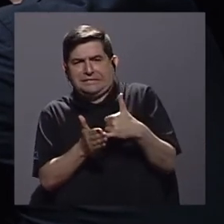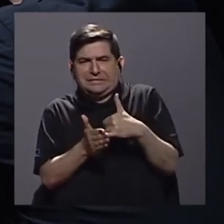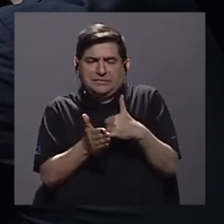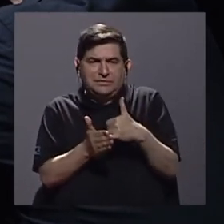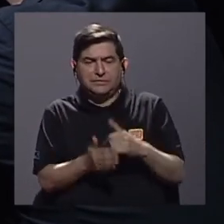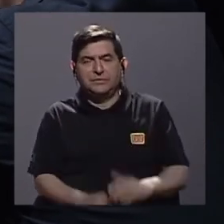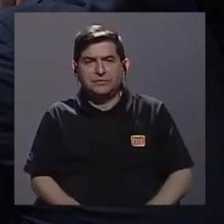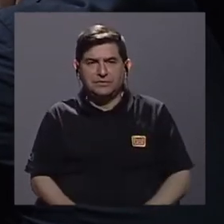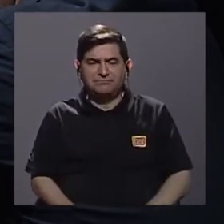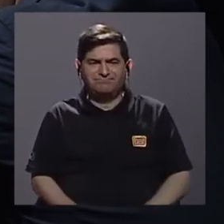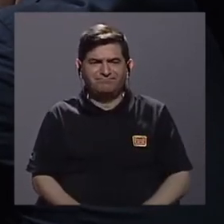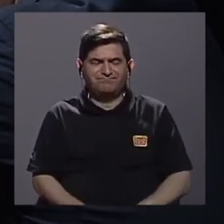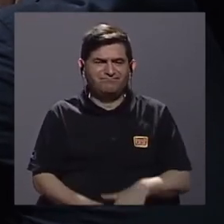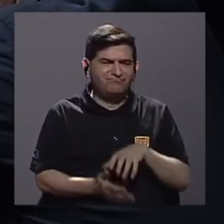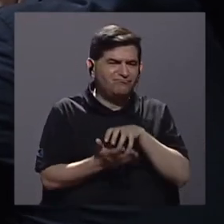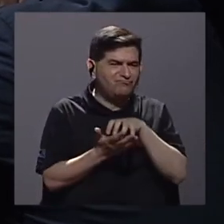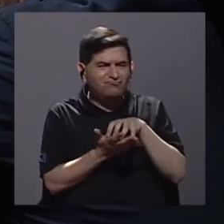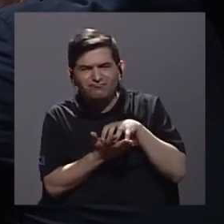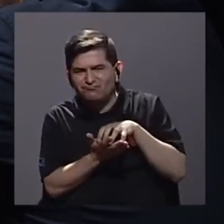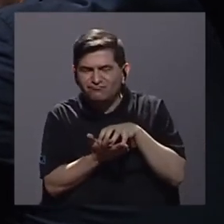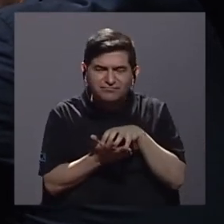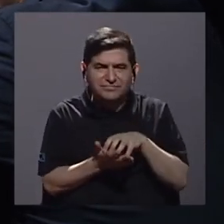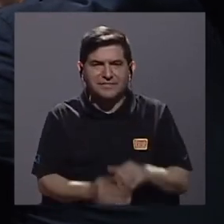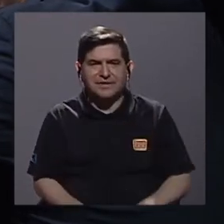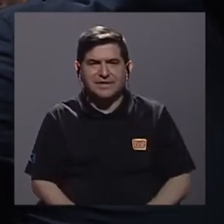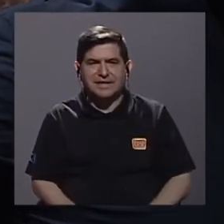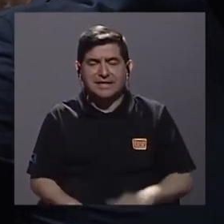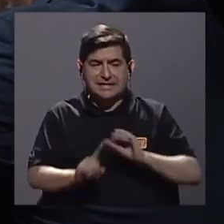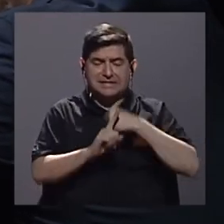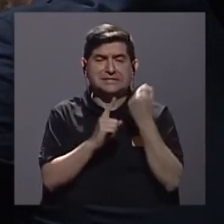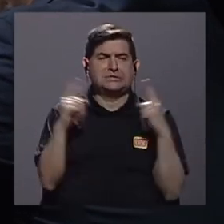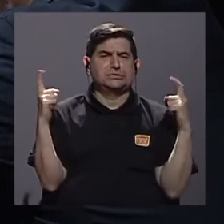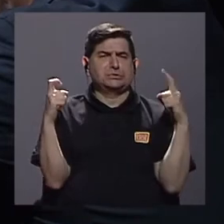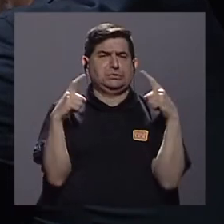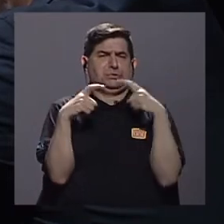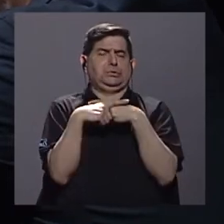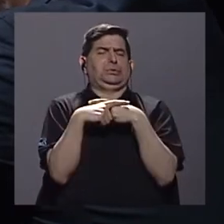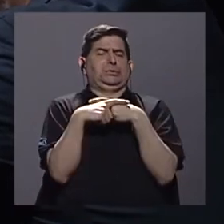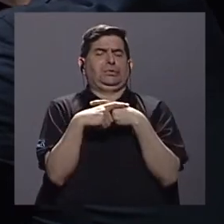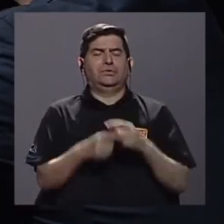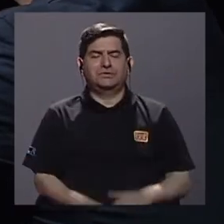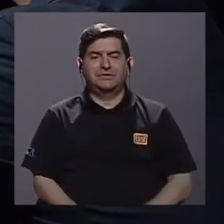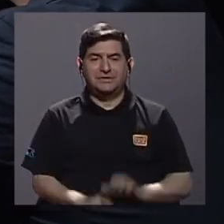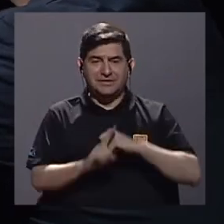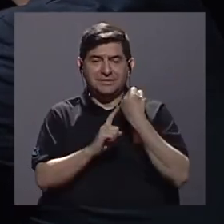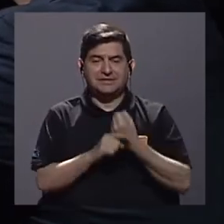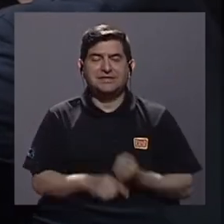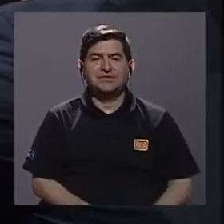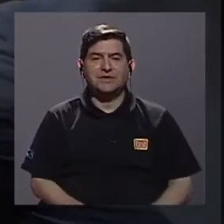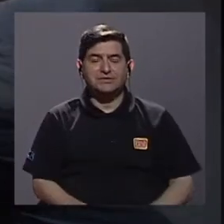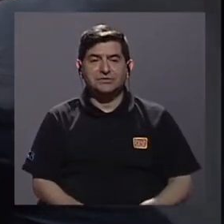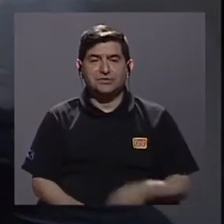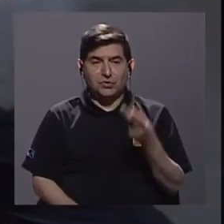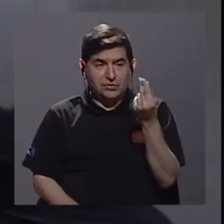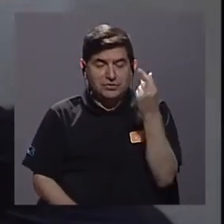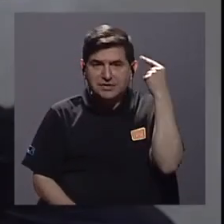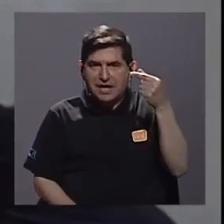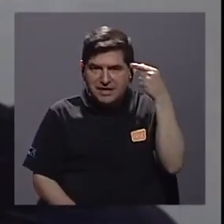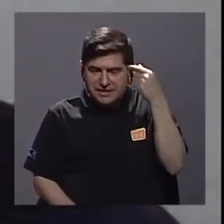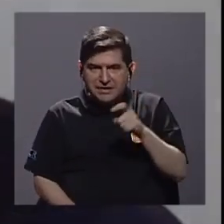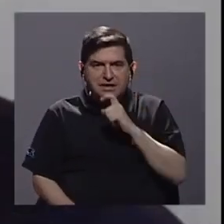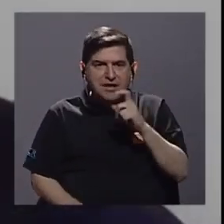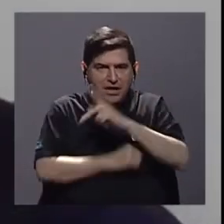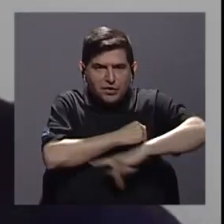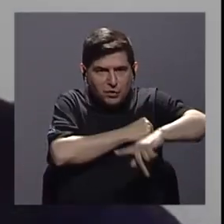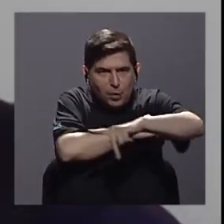un cierto nivel de incertidumbre, un entorno muy complejo, ¿verdad? De una situación fiscal complicada para nuestro país,